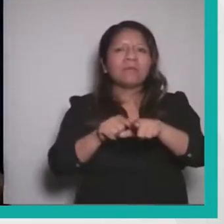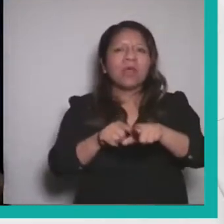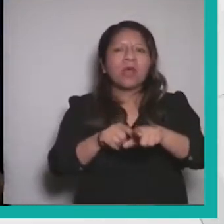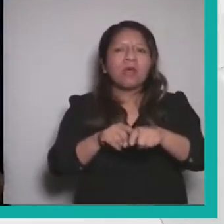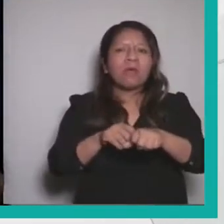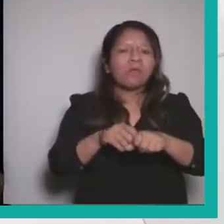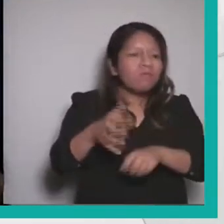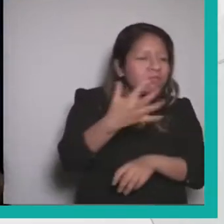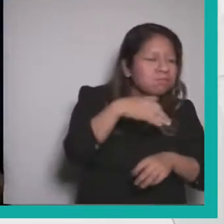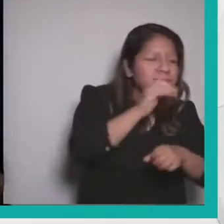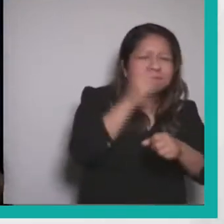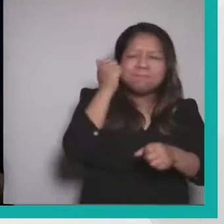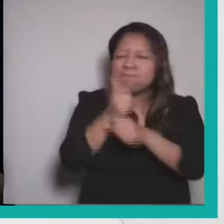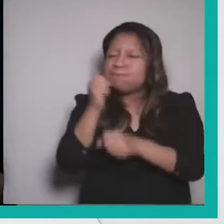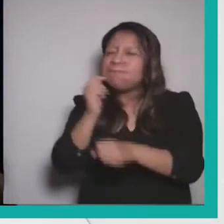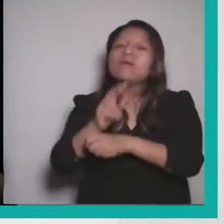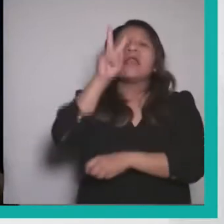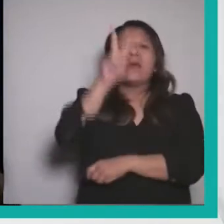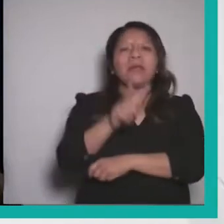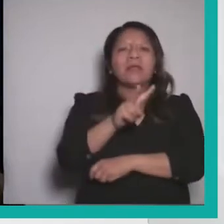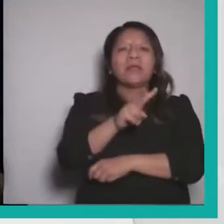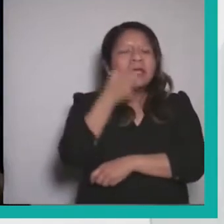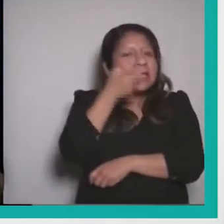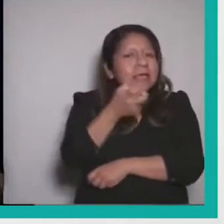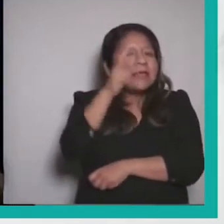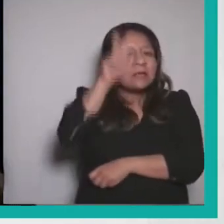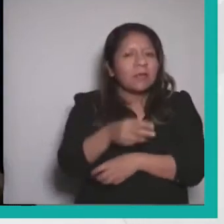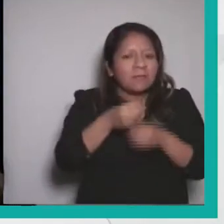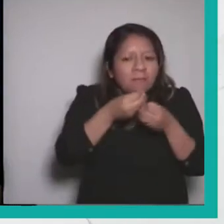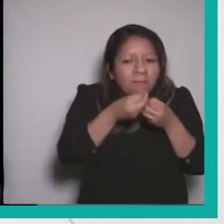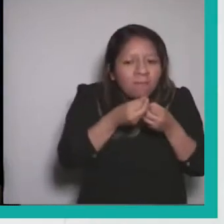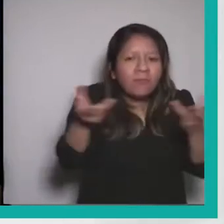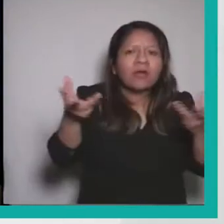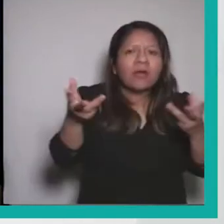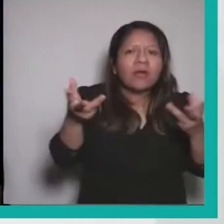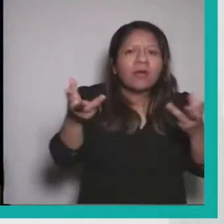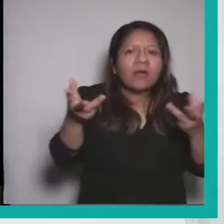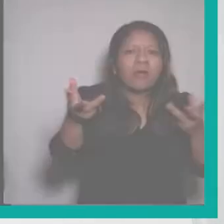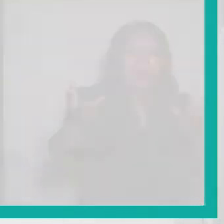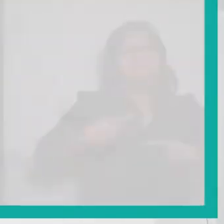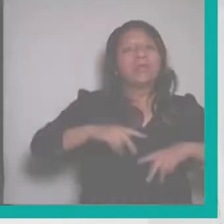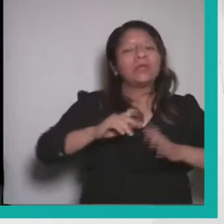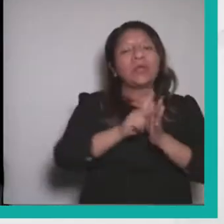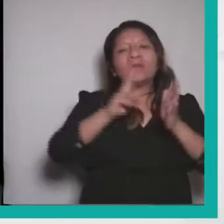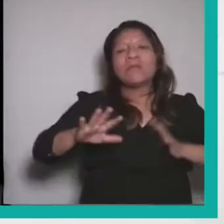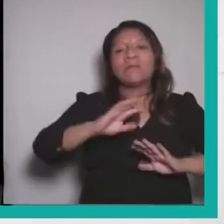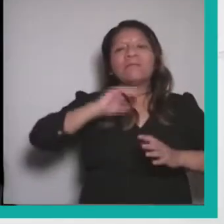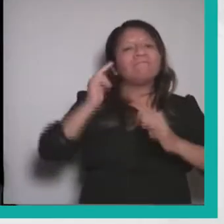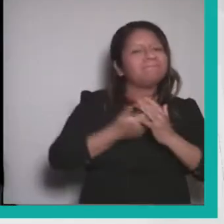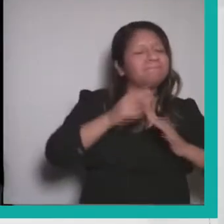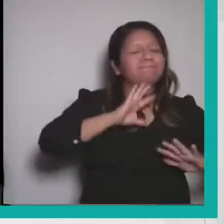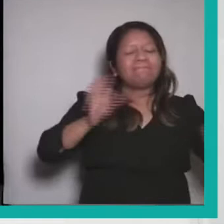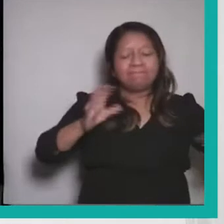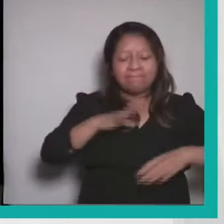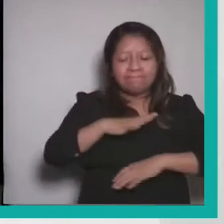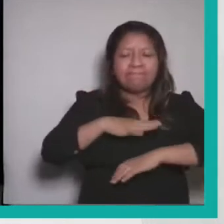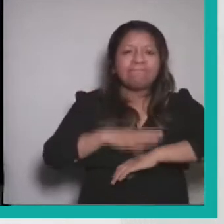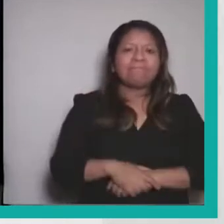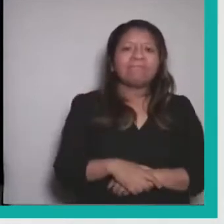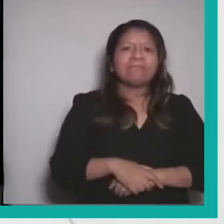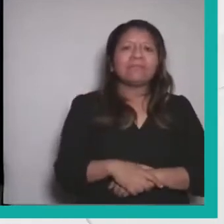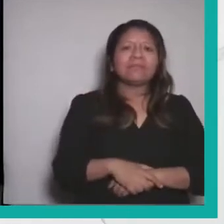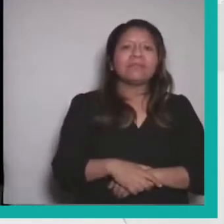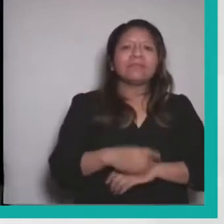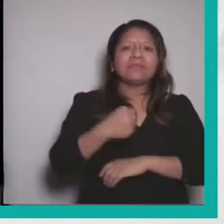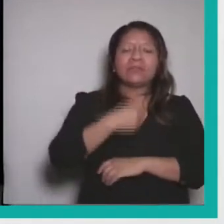y dando conocimiento a todas las personas para tomar mejores decisiones. Siempre he considerado